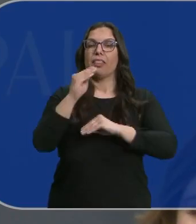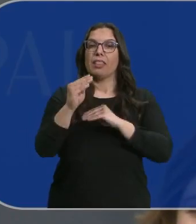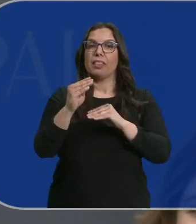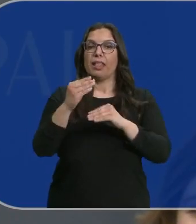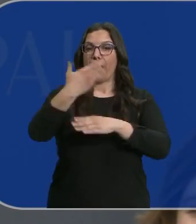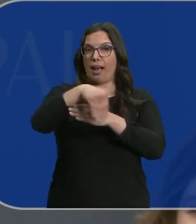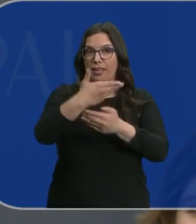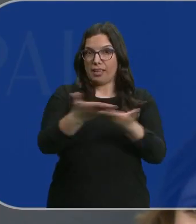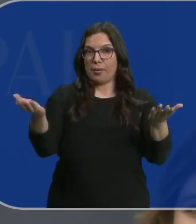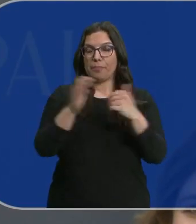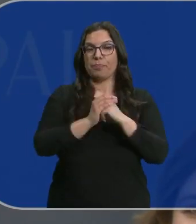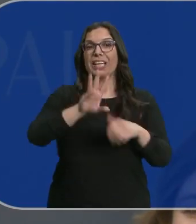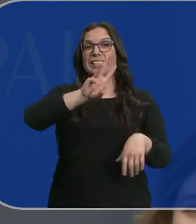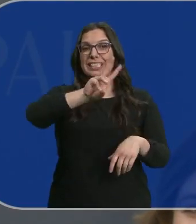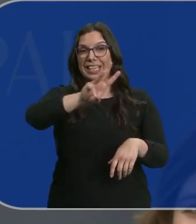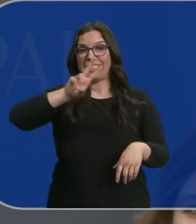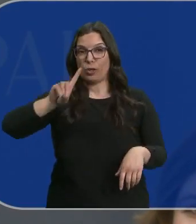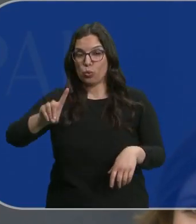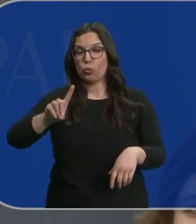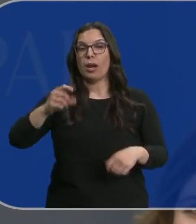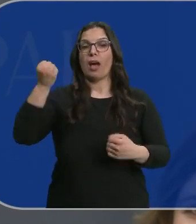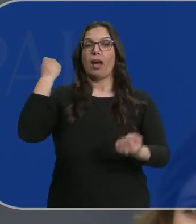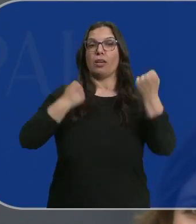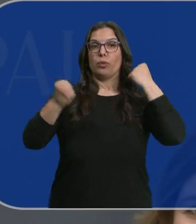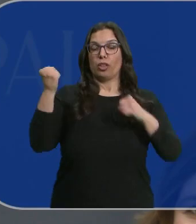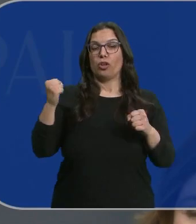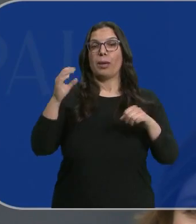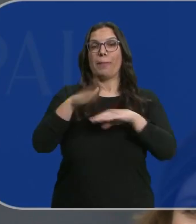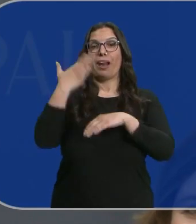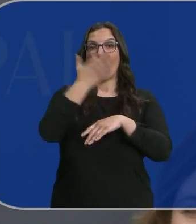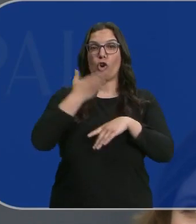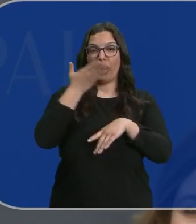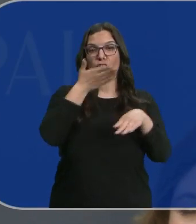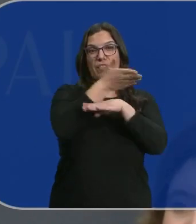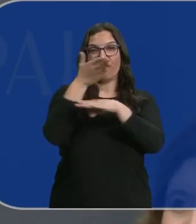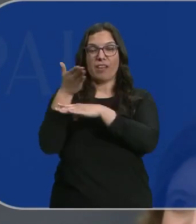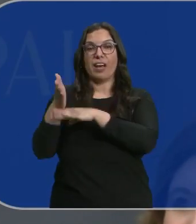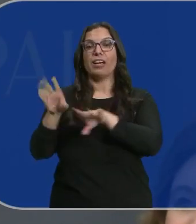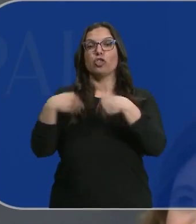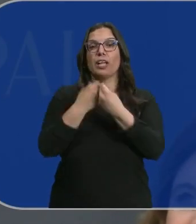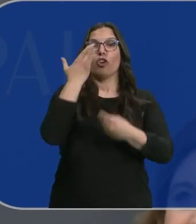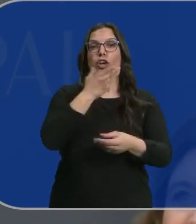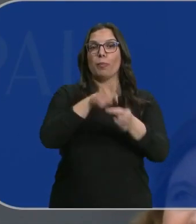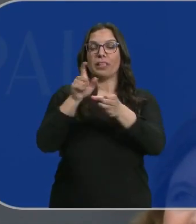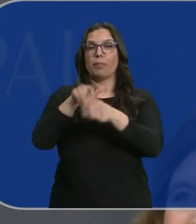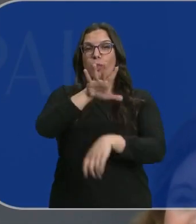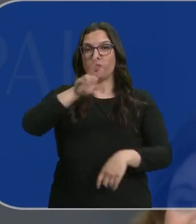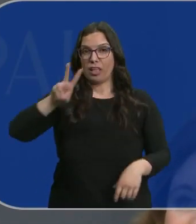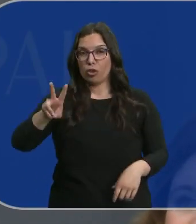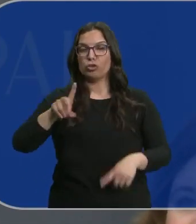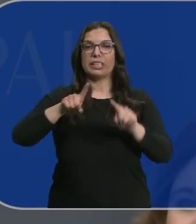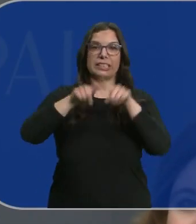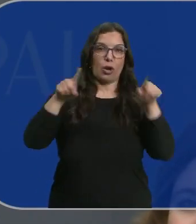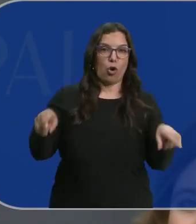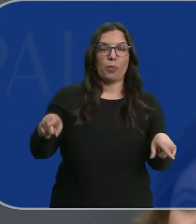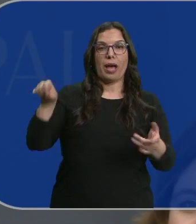en la calle, 31 actuaciones de la campaña escolar, la que asistirán 52 colegios, ya sea de